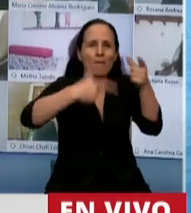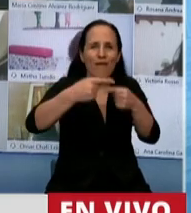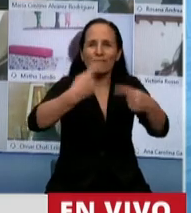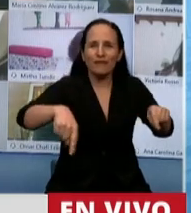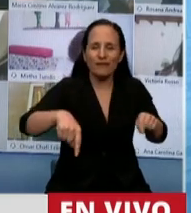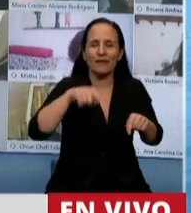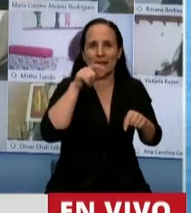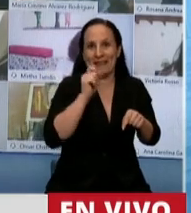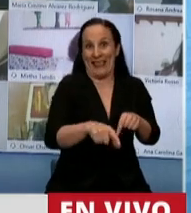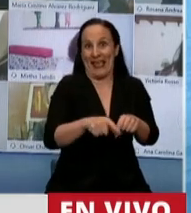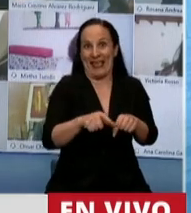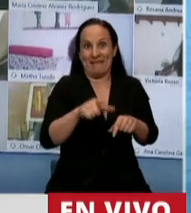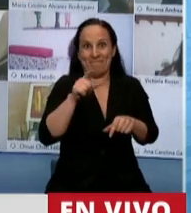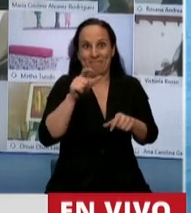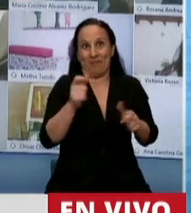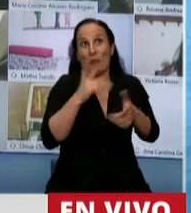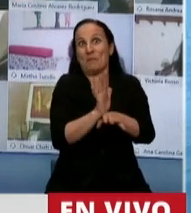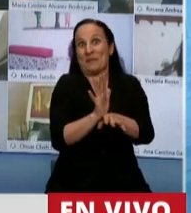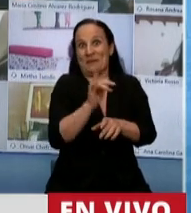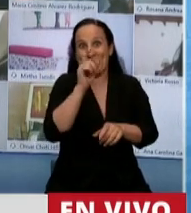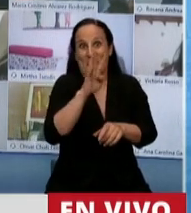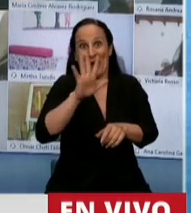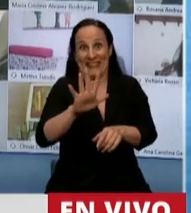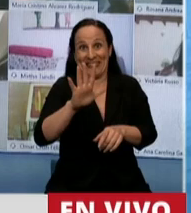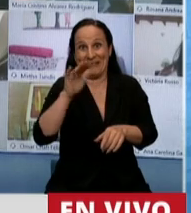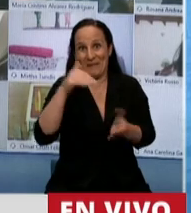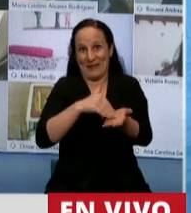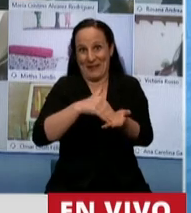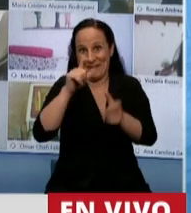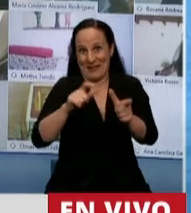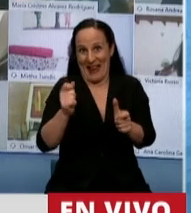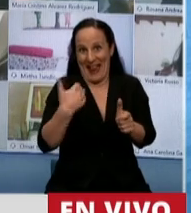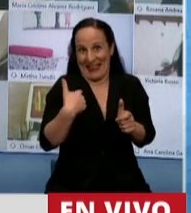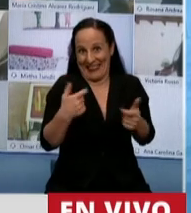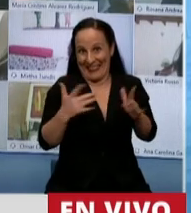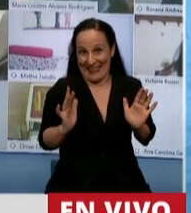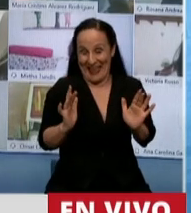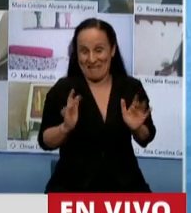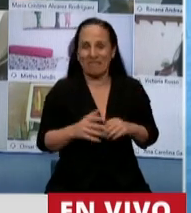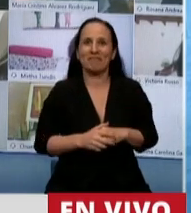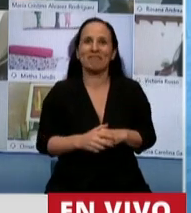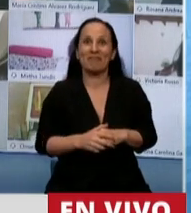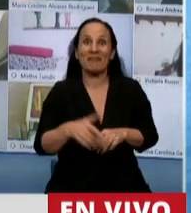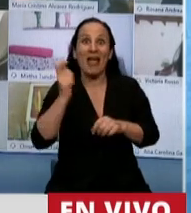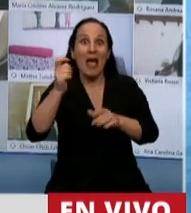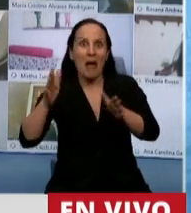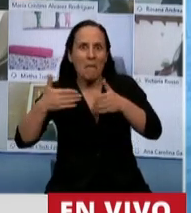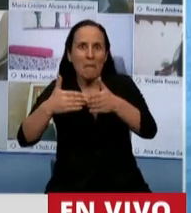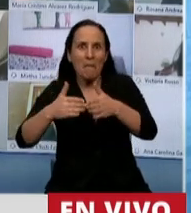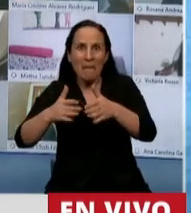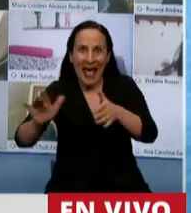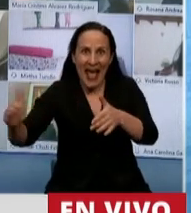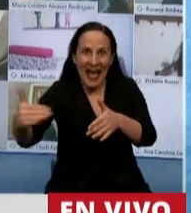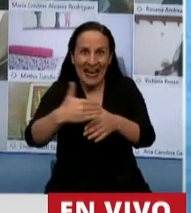millones de argentinos. La pesca ilegal representa una pérdida enorme para todos los